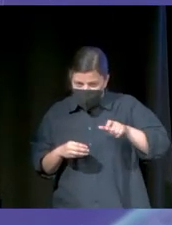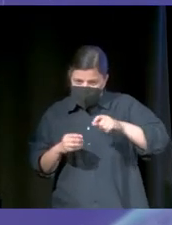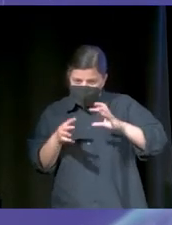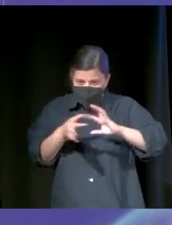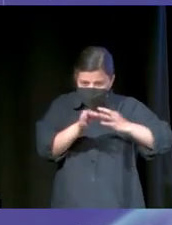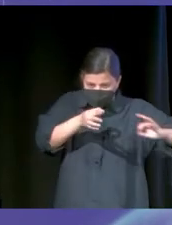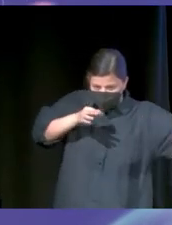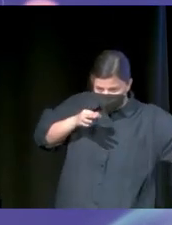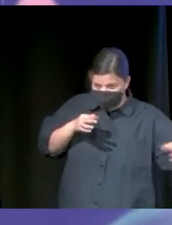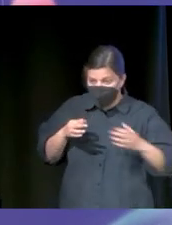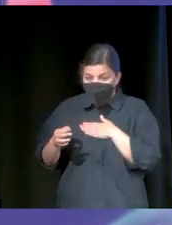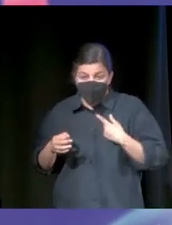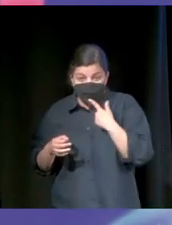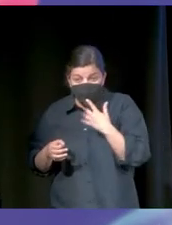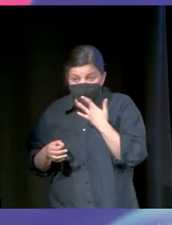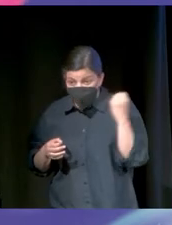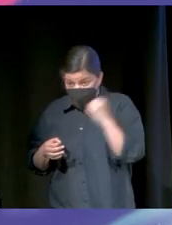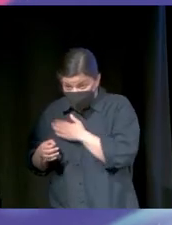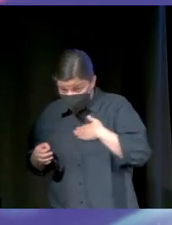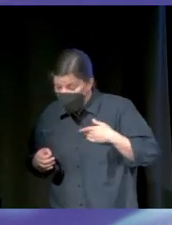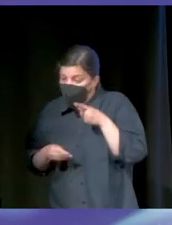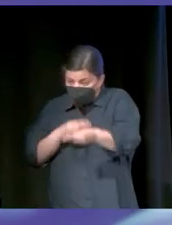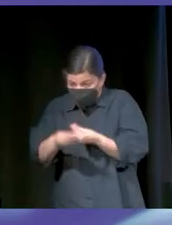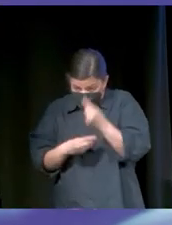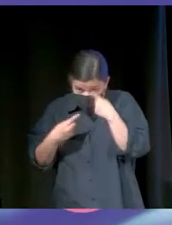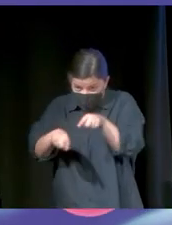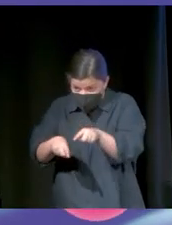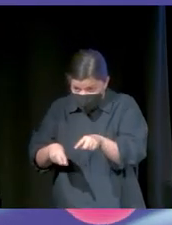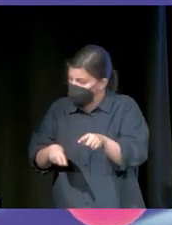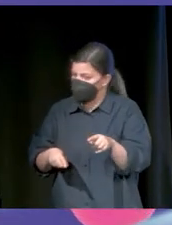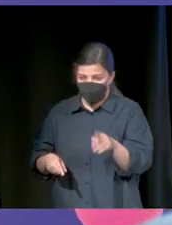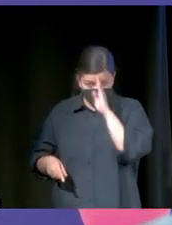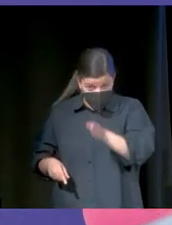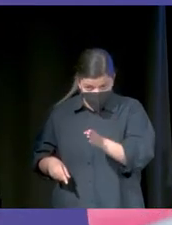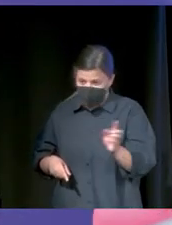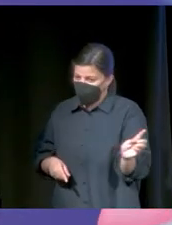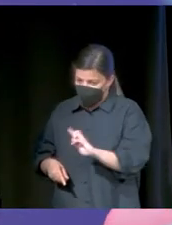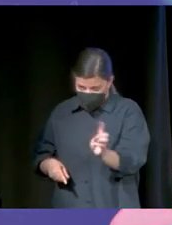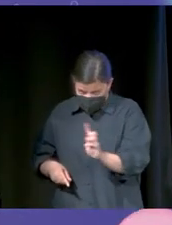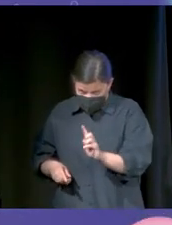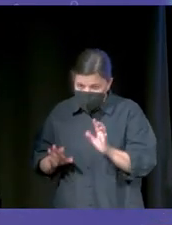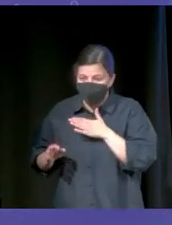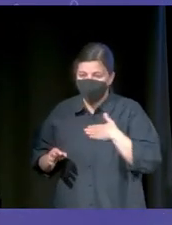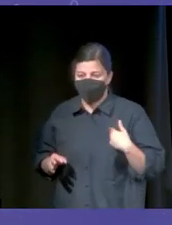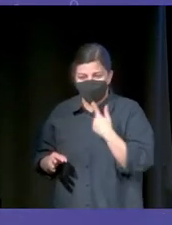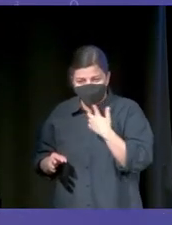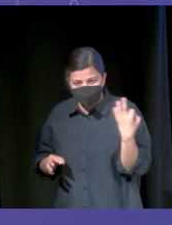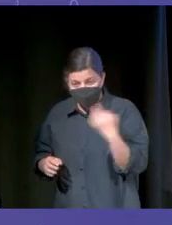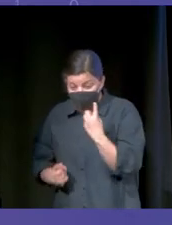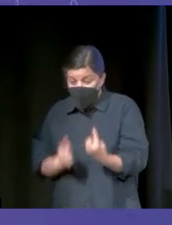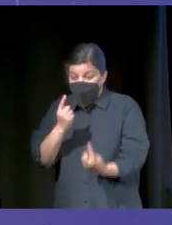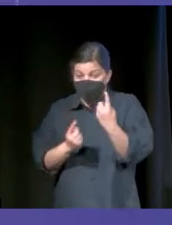¿Qué quiero decir? ¿Que si queréis matar a alguien, lo matéis vosotros mismos? No. Pero sobre todo lo que quiero decir es que a veces